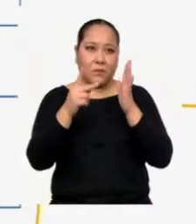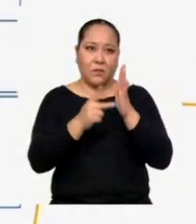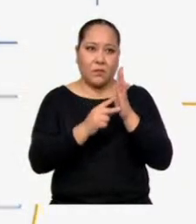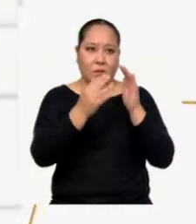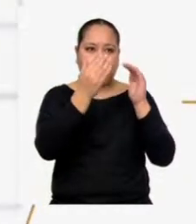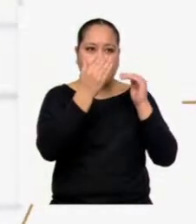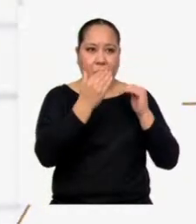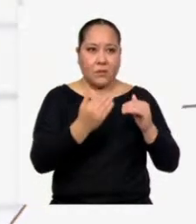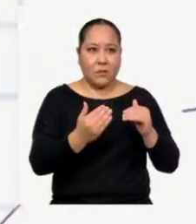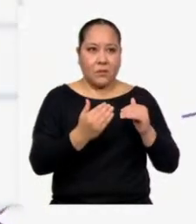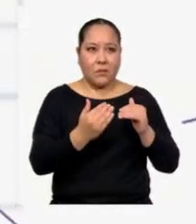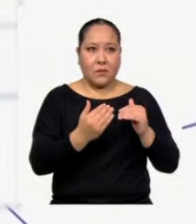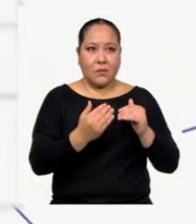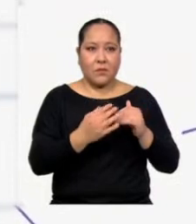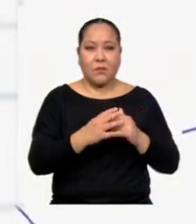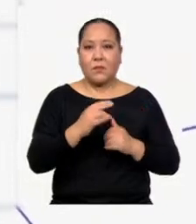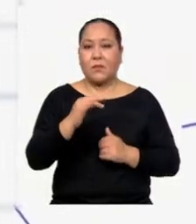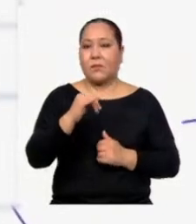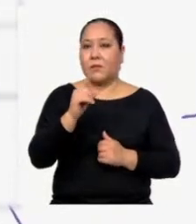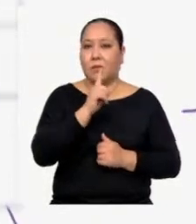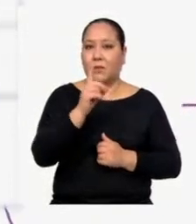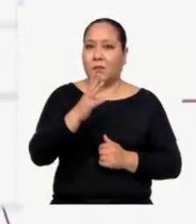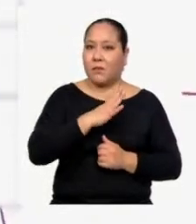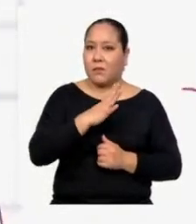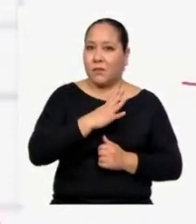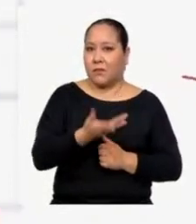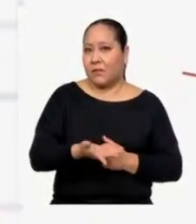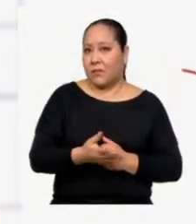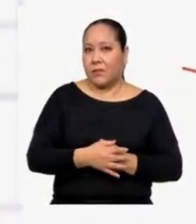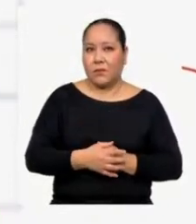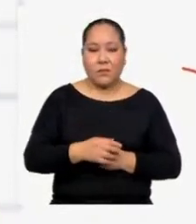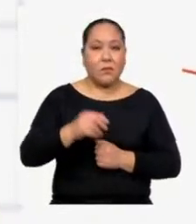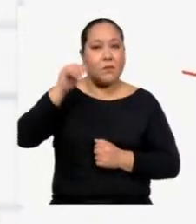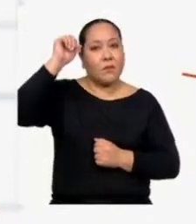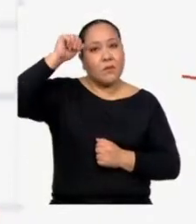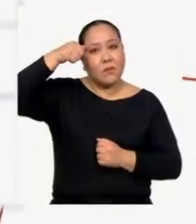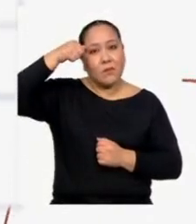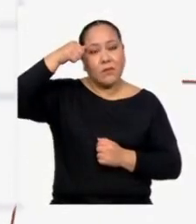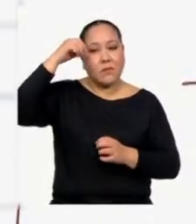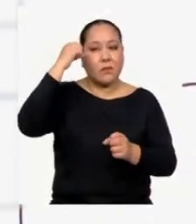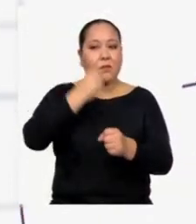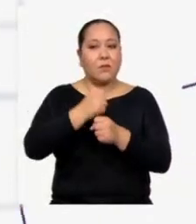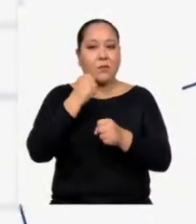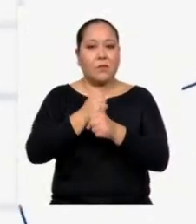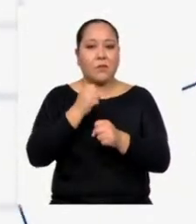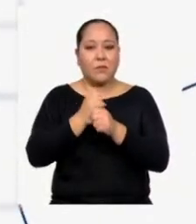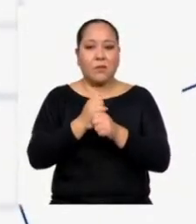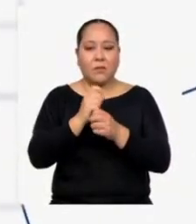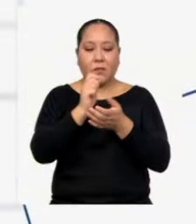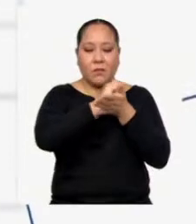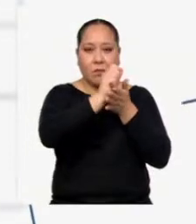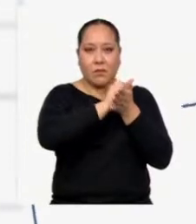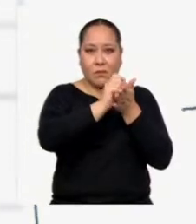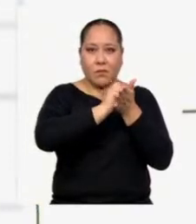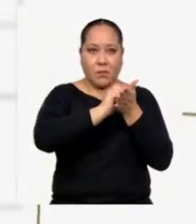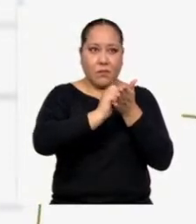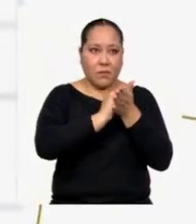registro lingüístico a utilizar sea el informal Recuerda que estamos trabajando un texto escrito